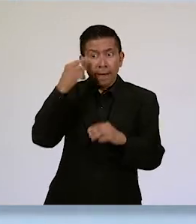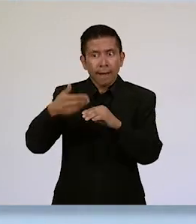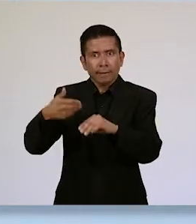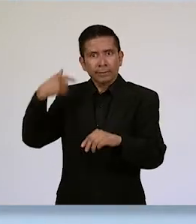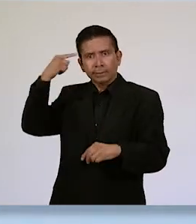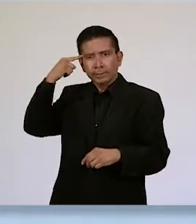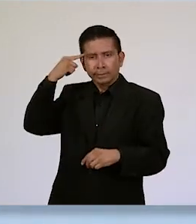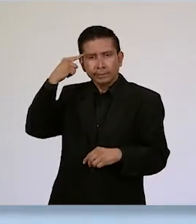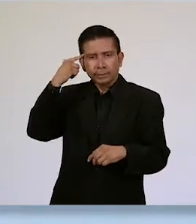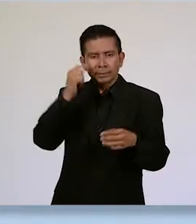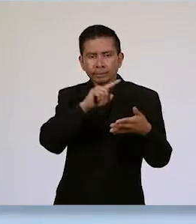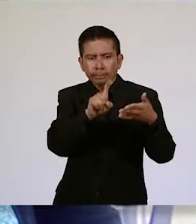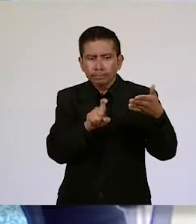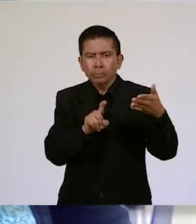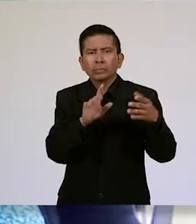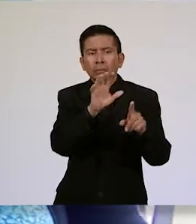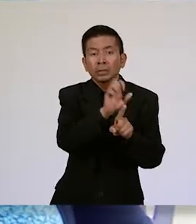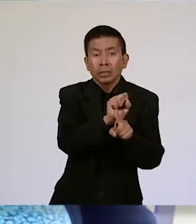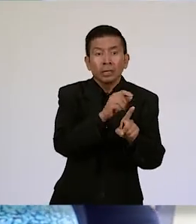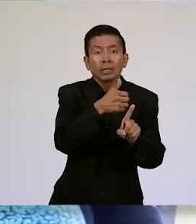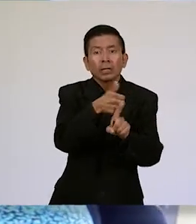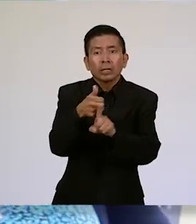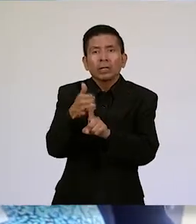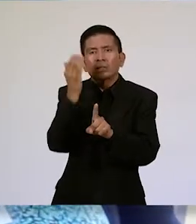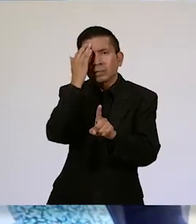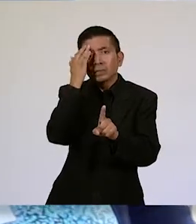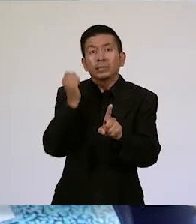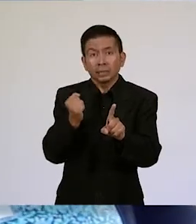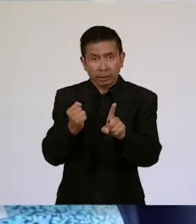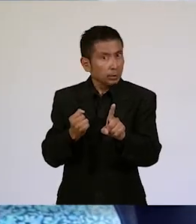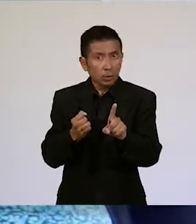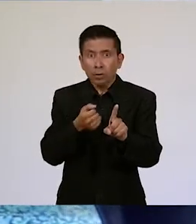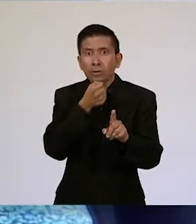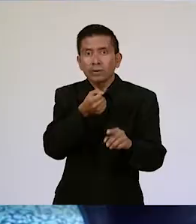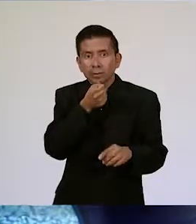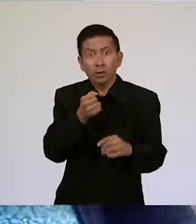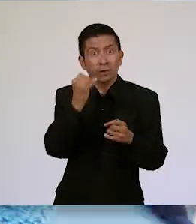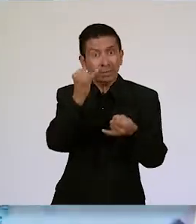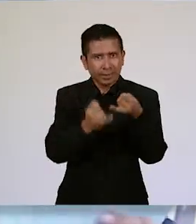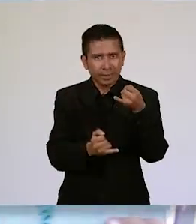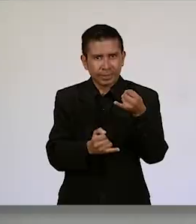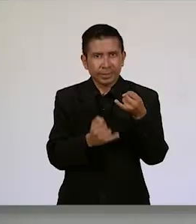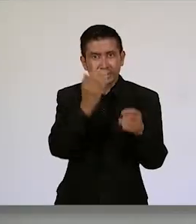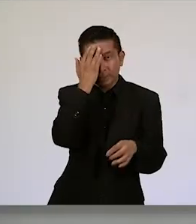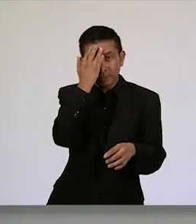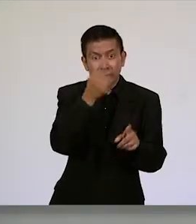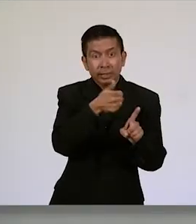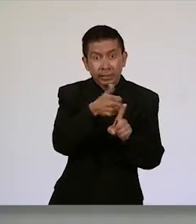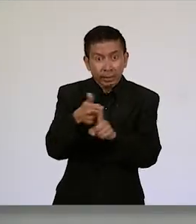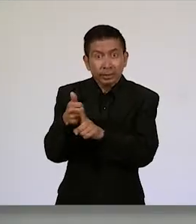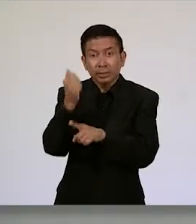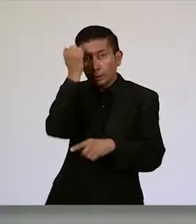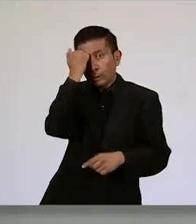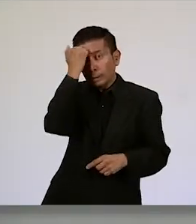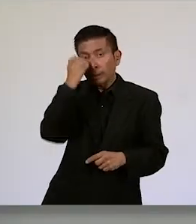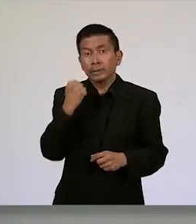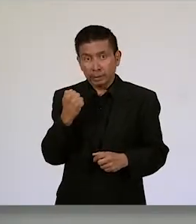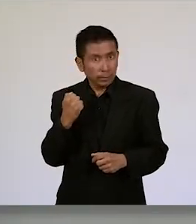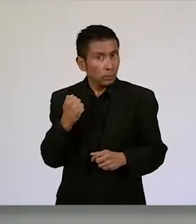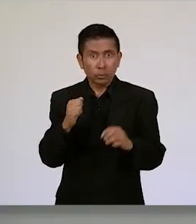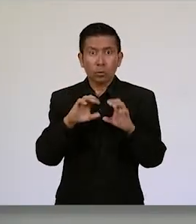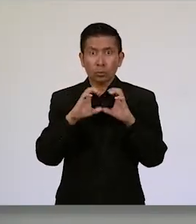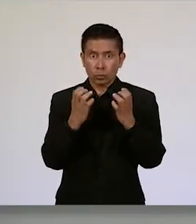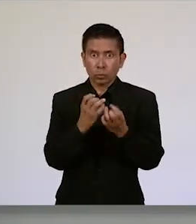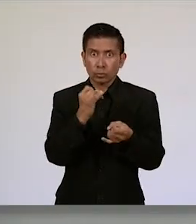un test de conocimiento previo y de un test de conocimiento al final de cada uno de los tres cursos. Esto nos